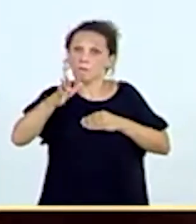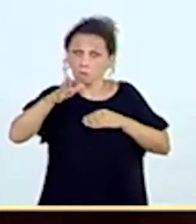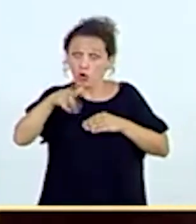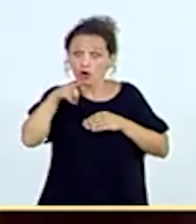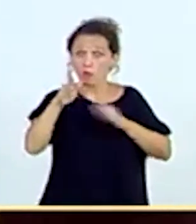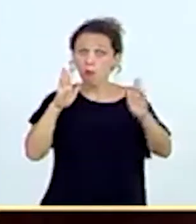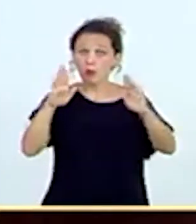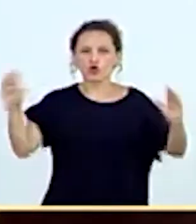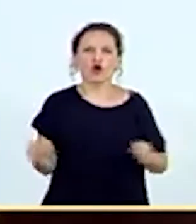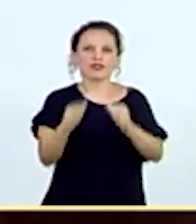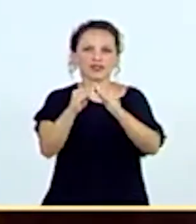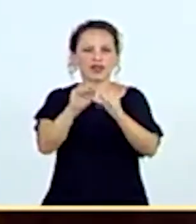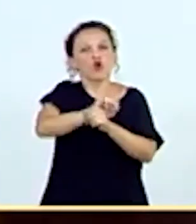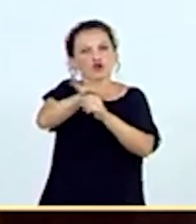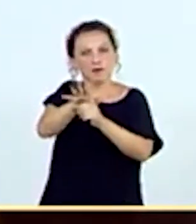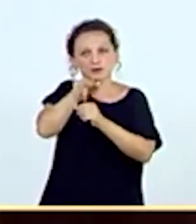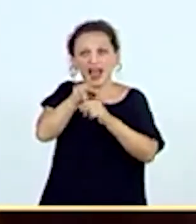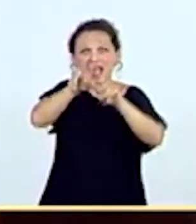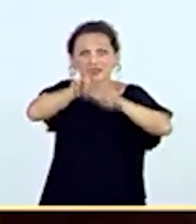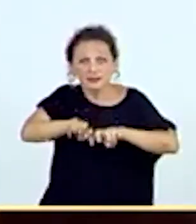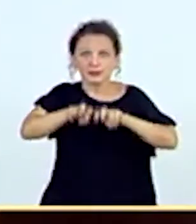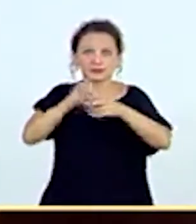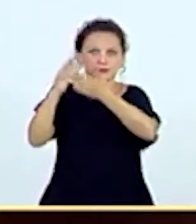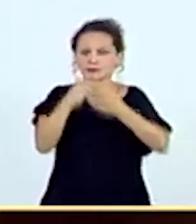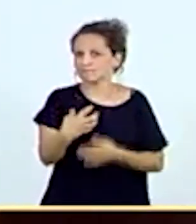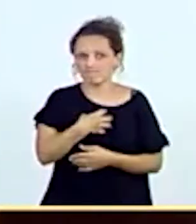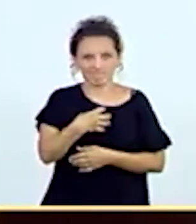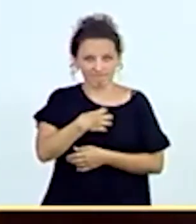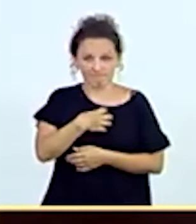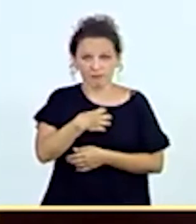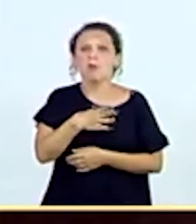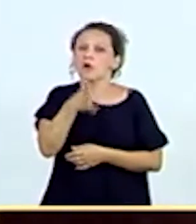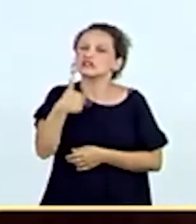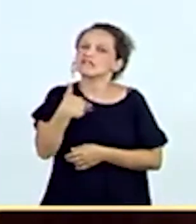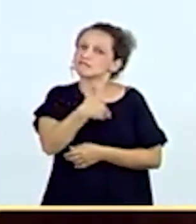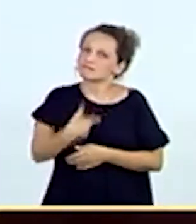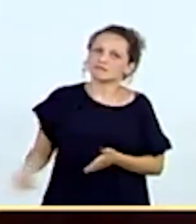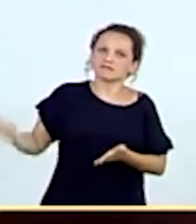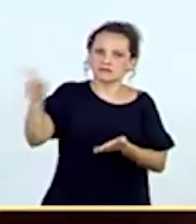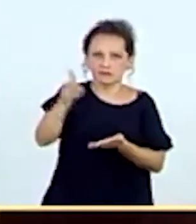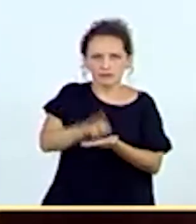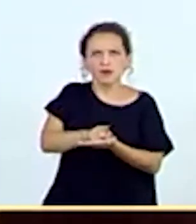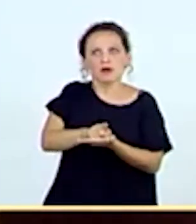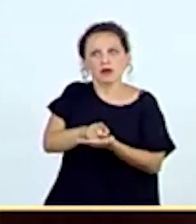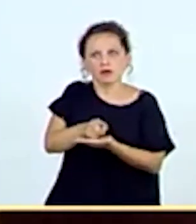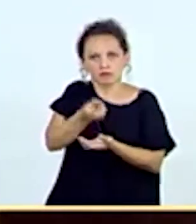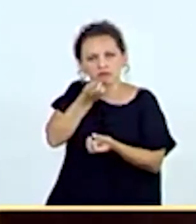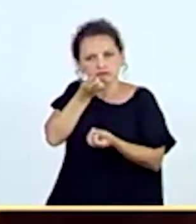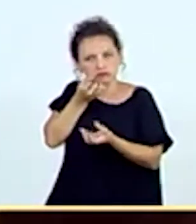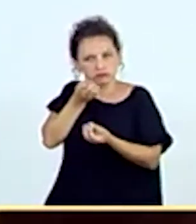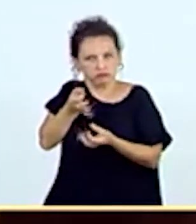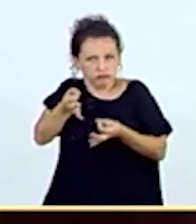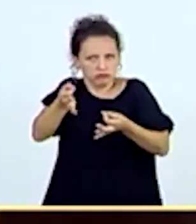imposible la movilidad en ese tiempo. Por lo tanto, lo que quiero es, una vez más, que tenga claro, pero ratificar también la voluntad